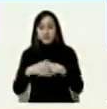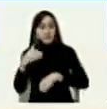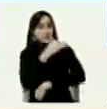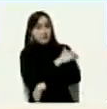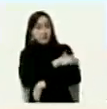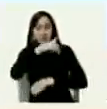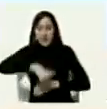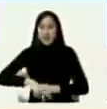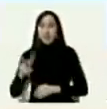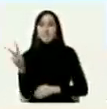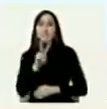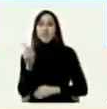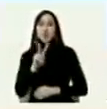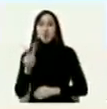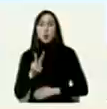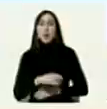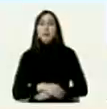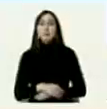venezolana